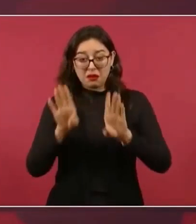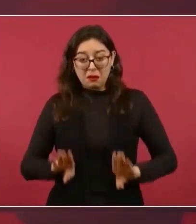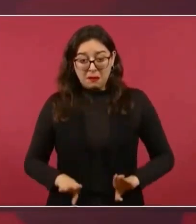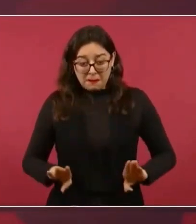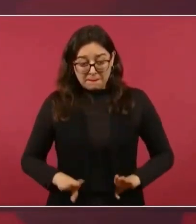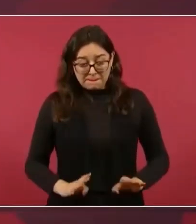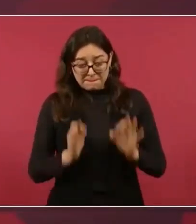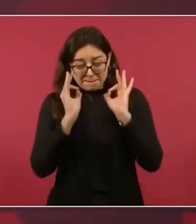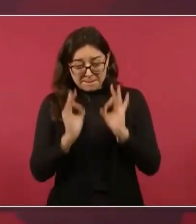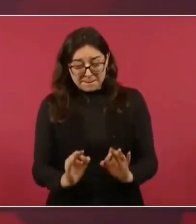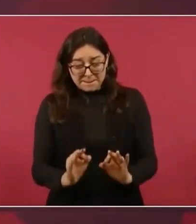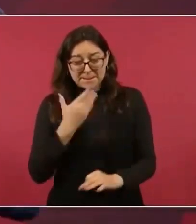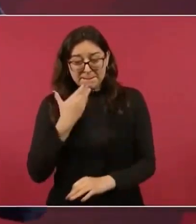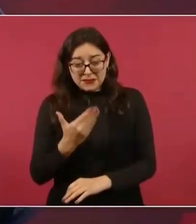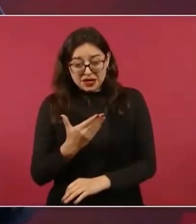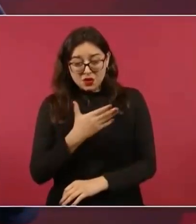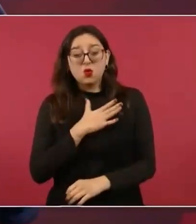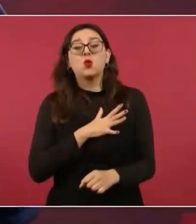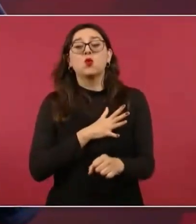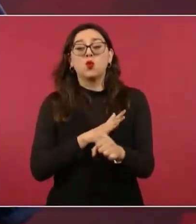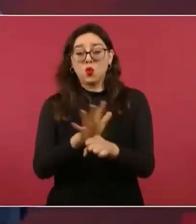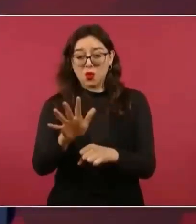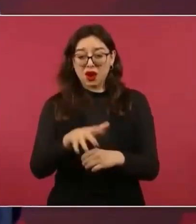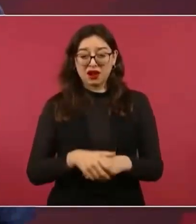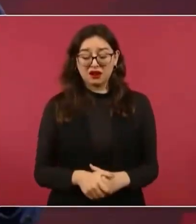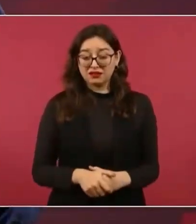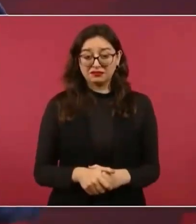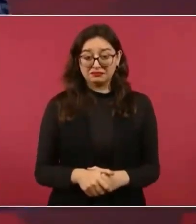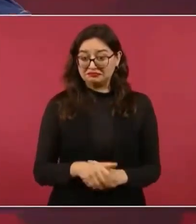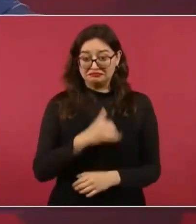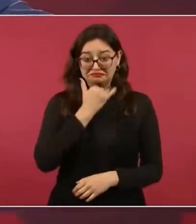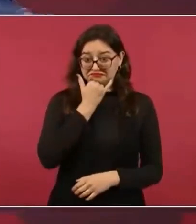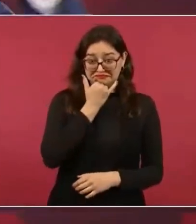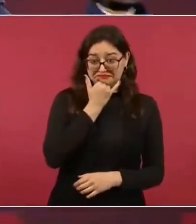con todo respeto. sea, este,